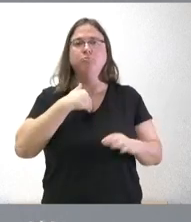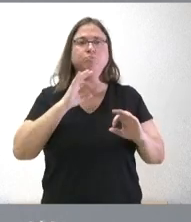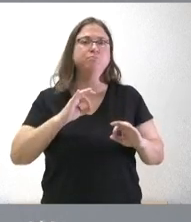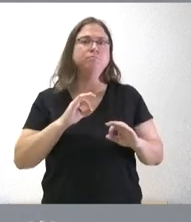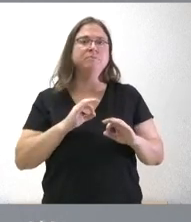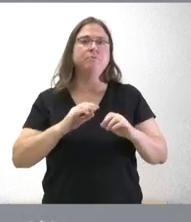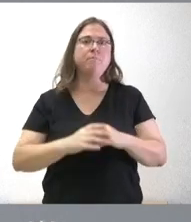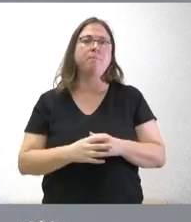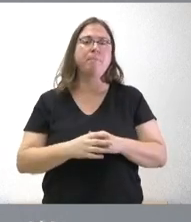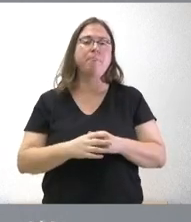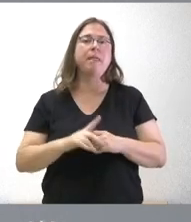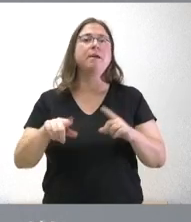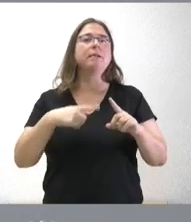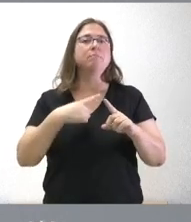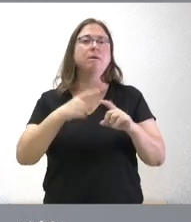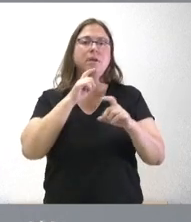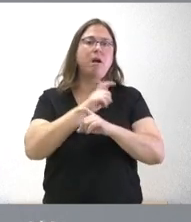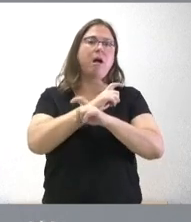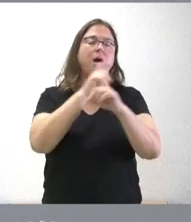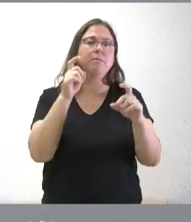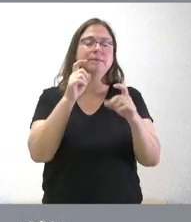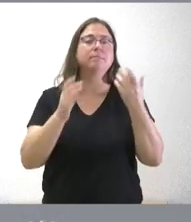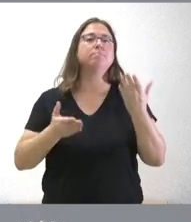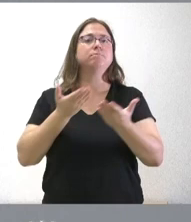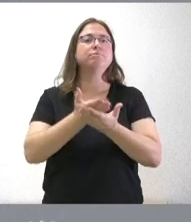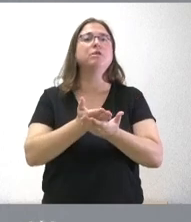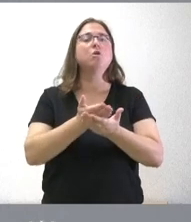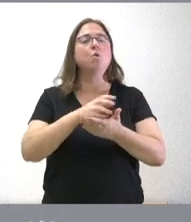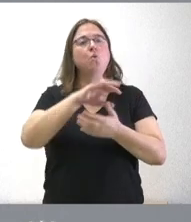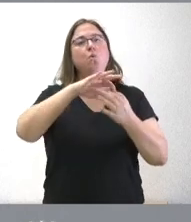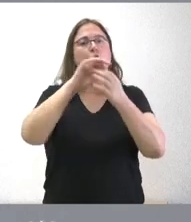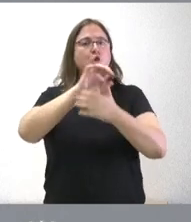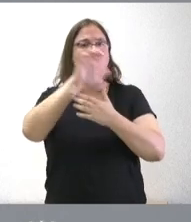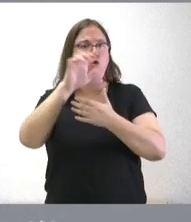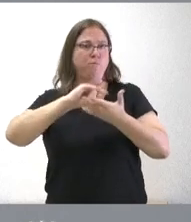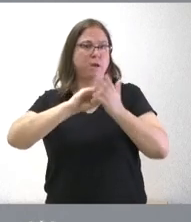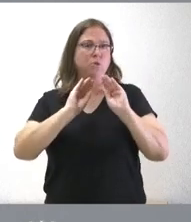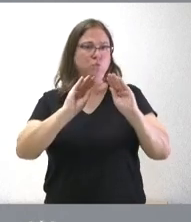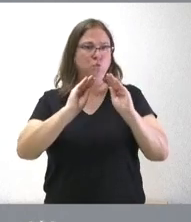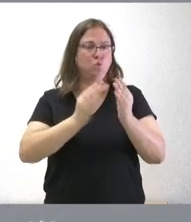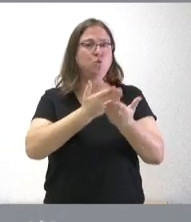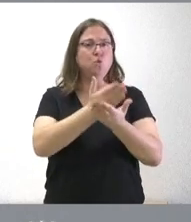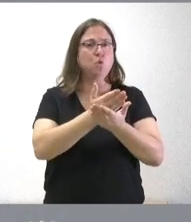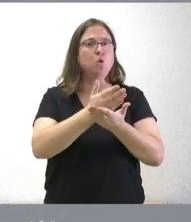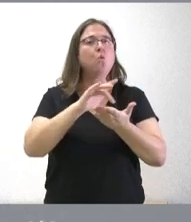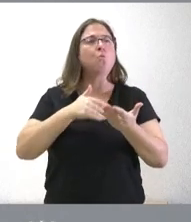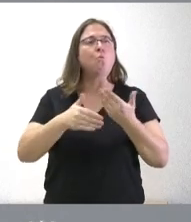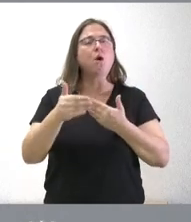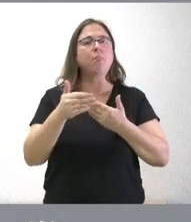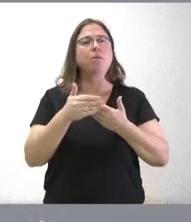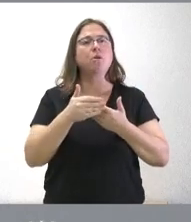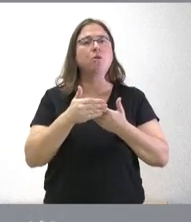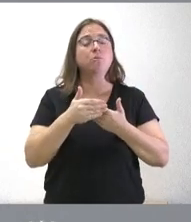y le comuniqué que lo presentara ante la Unión Europea esta solicitud antes de que